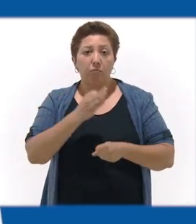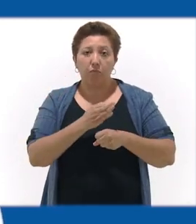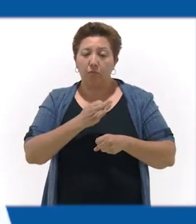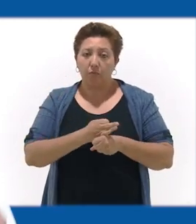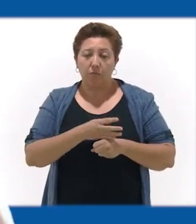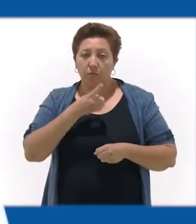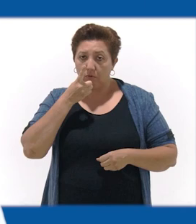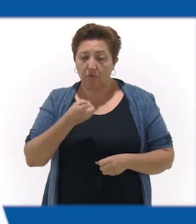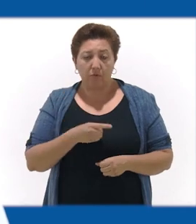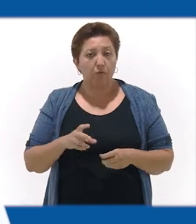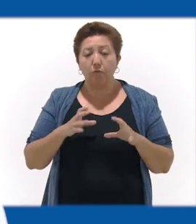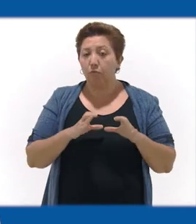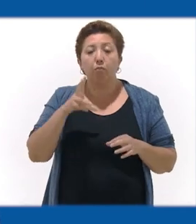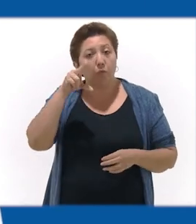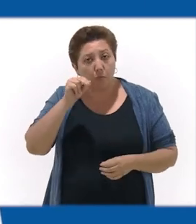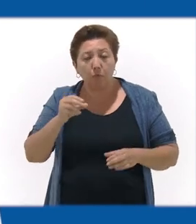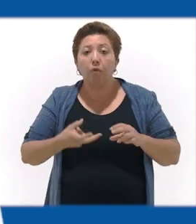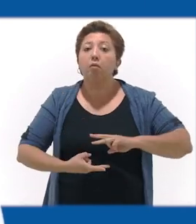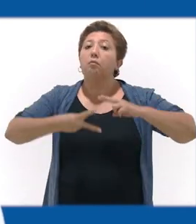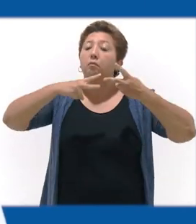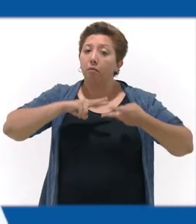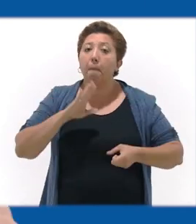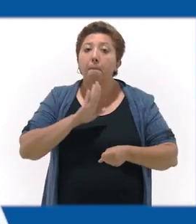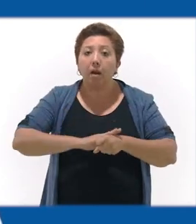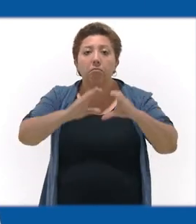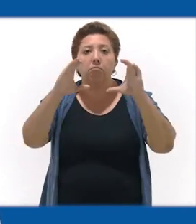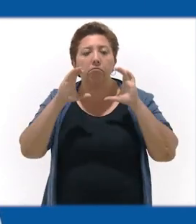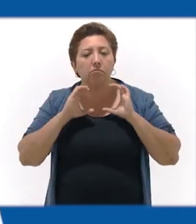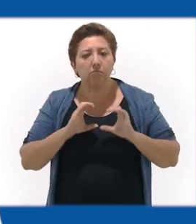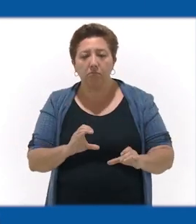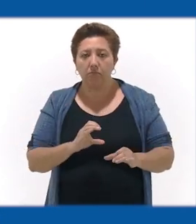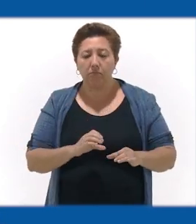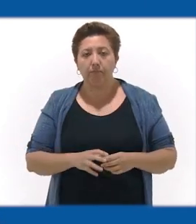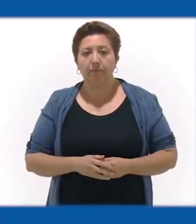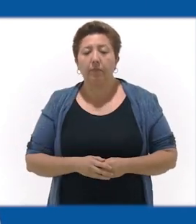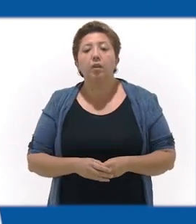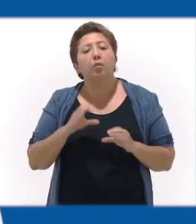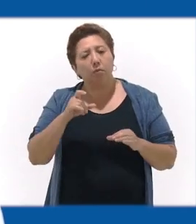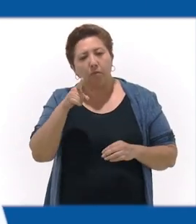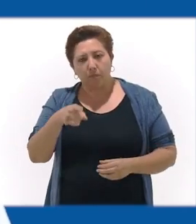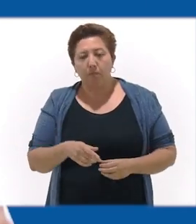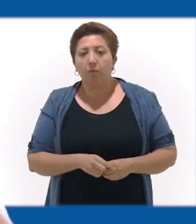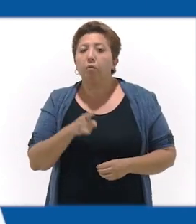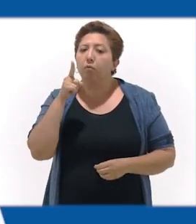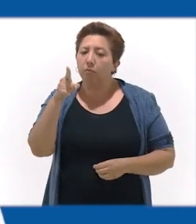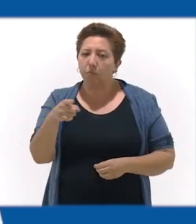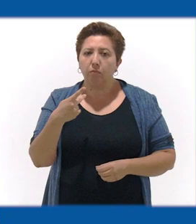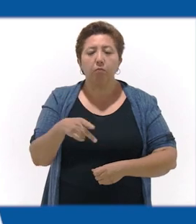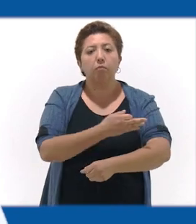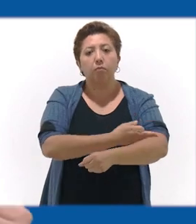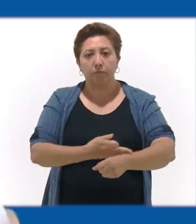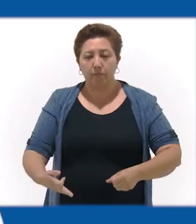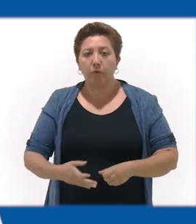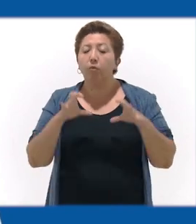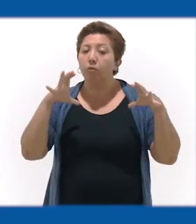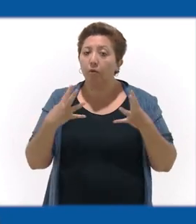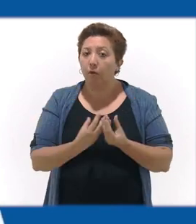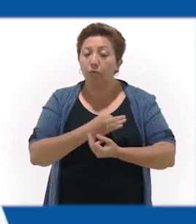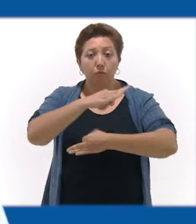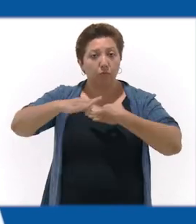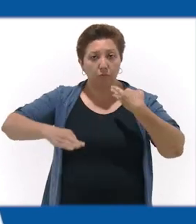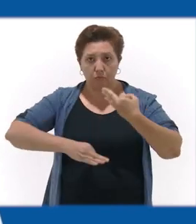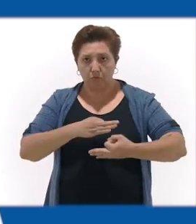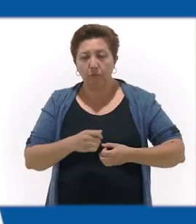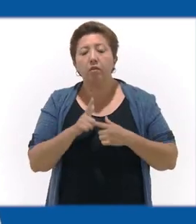guardia, sino todo lo contrario. Hay que ser más responsables que nunca. Cuídate, cuida a los tuyos,